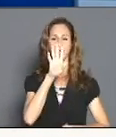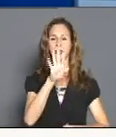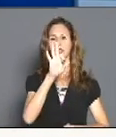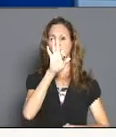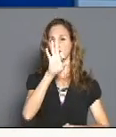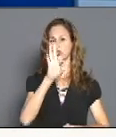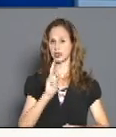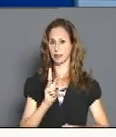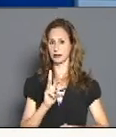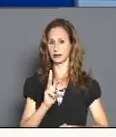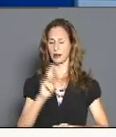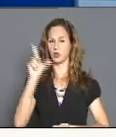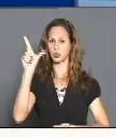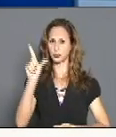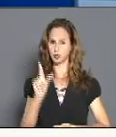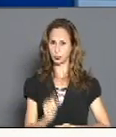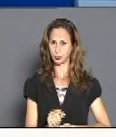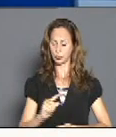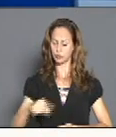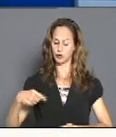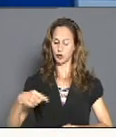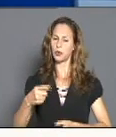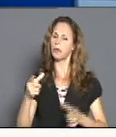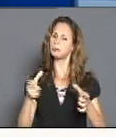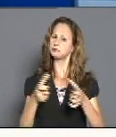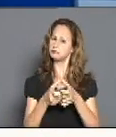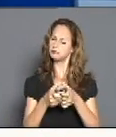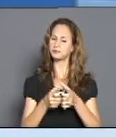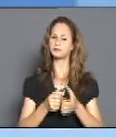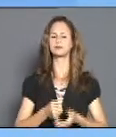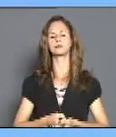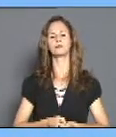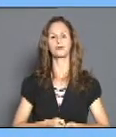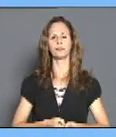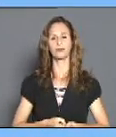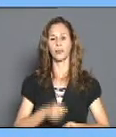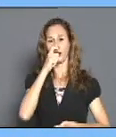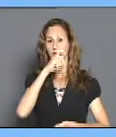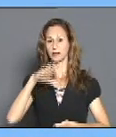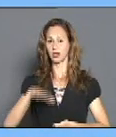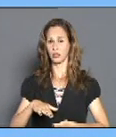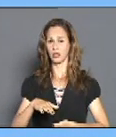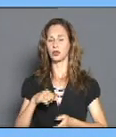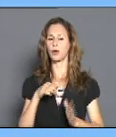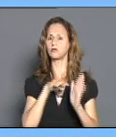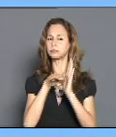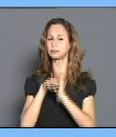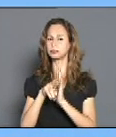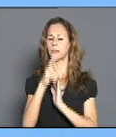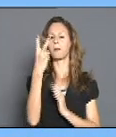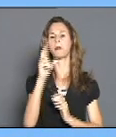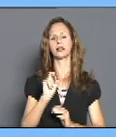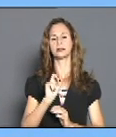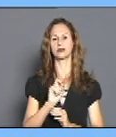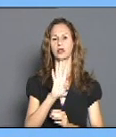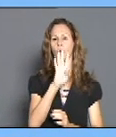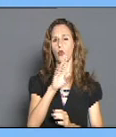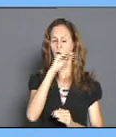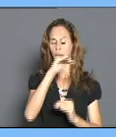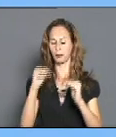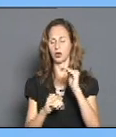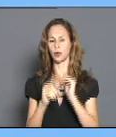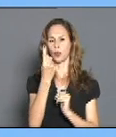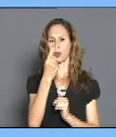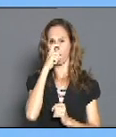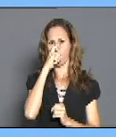583. Disminuye todos los días un poco más. Los niños ingresados confirmados también disminuyen. 20. De ellos cuatro menores de un año